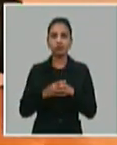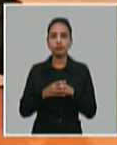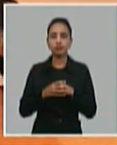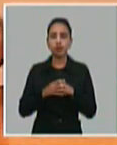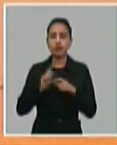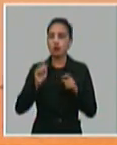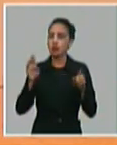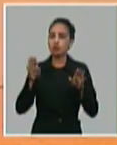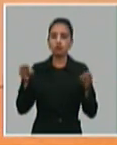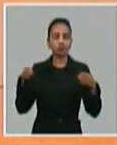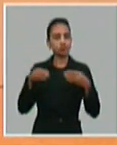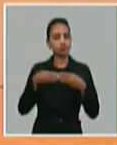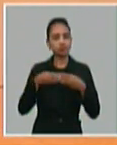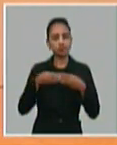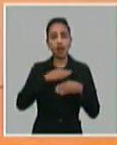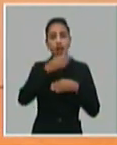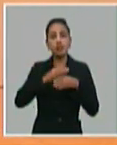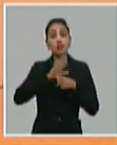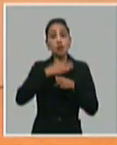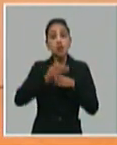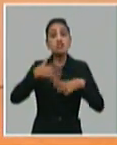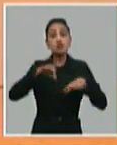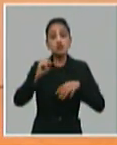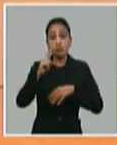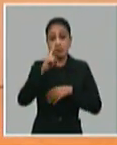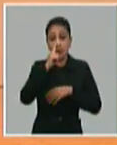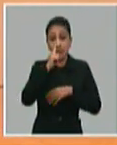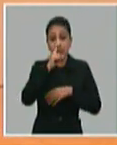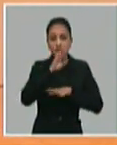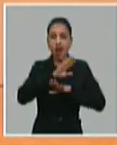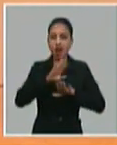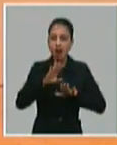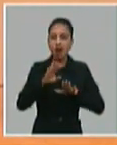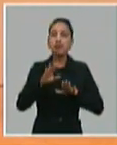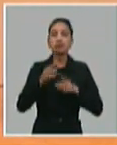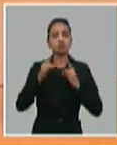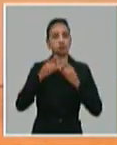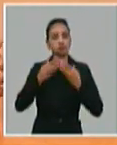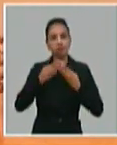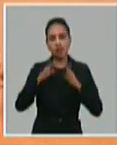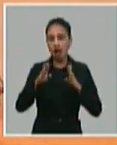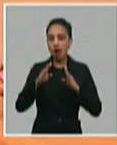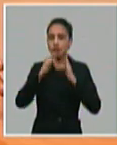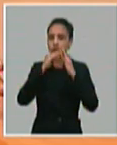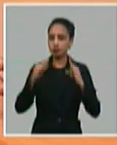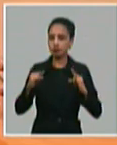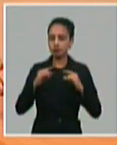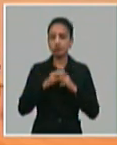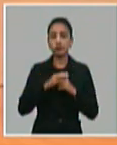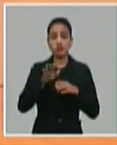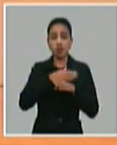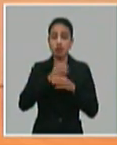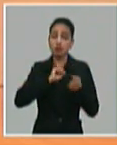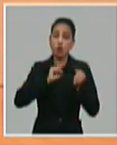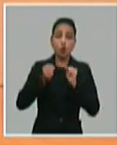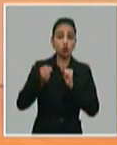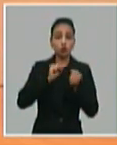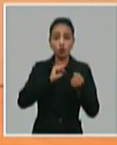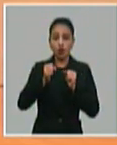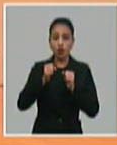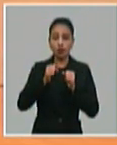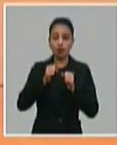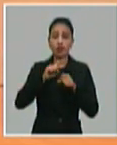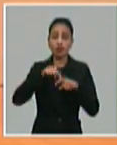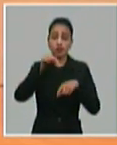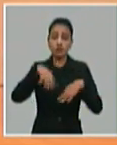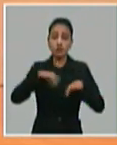suspendamos hasta que esta situación sea... la tengamos bajo control a nivel, a partir de la situación